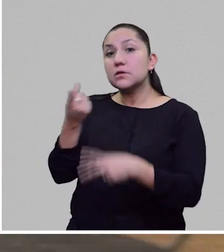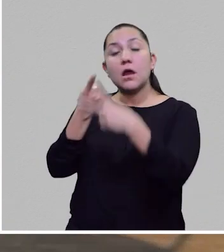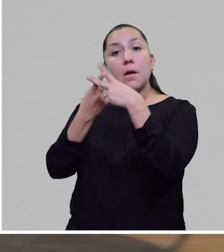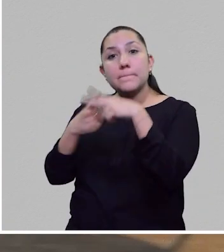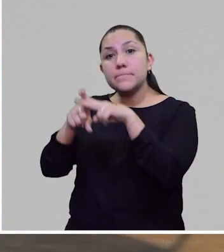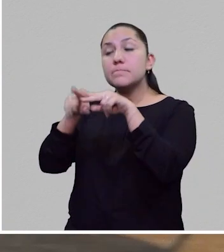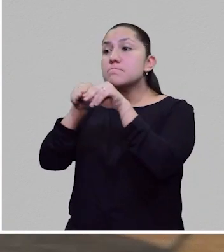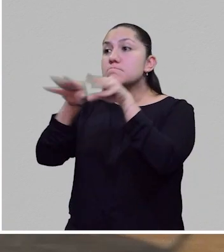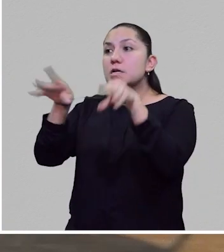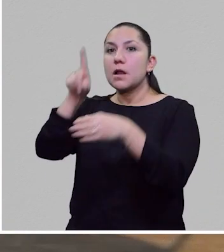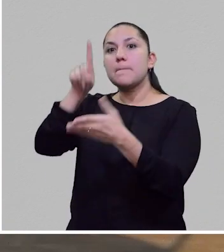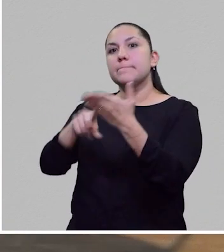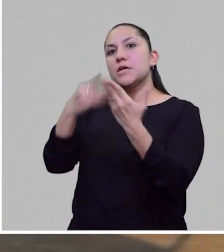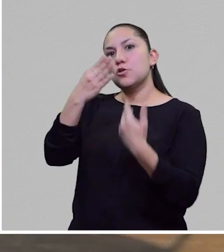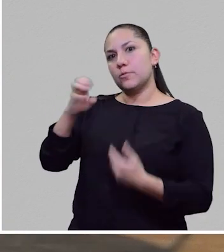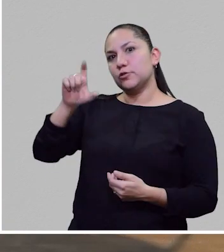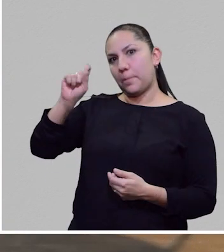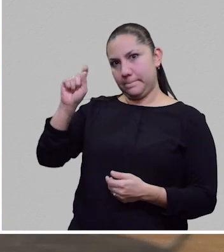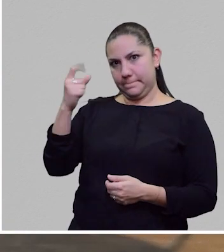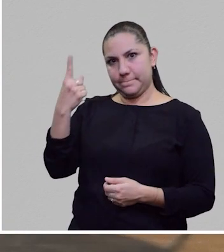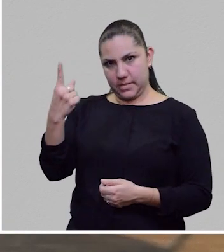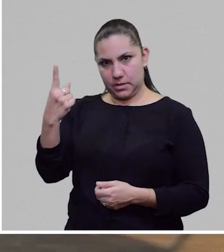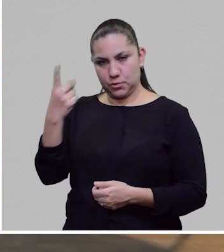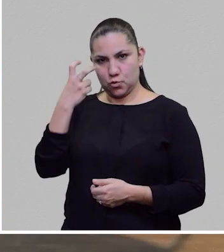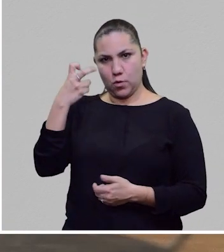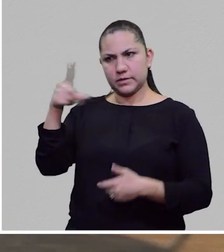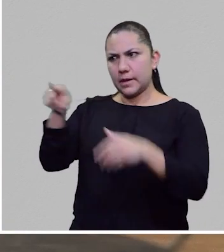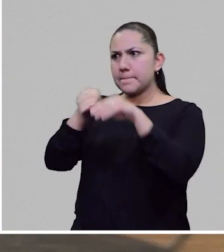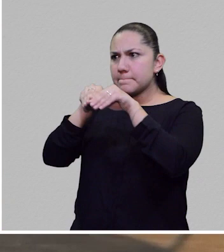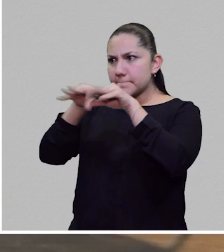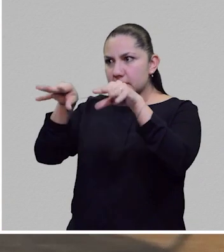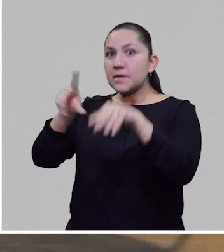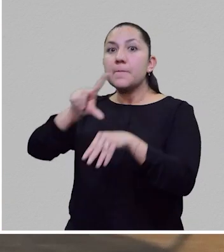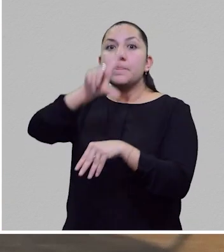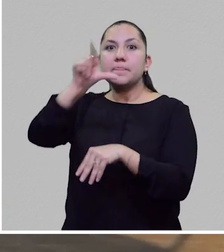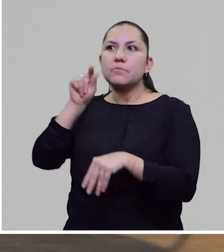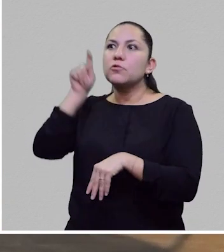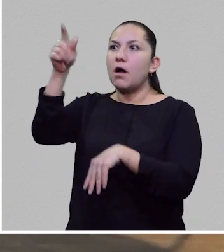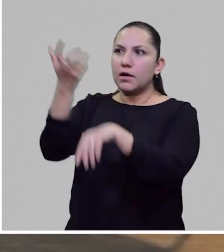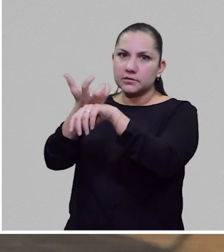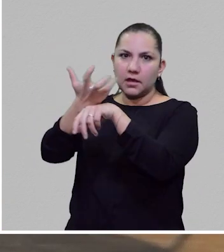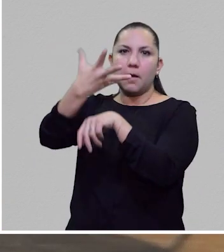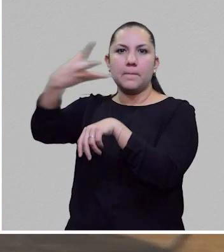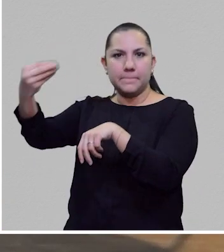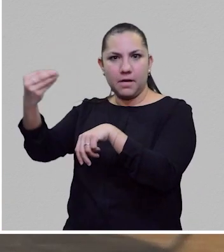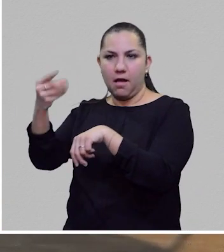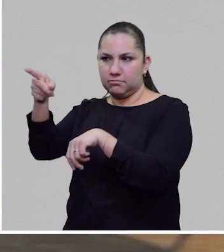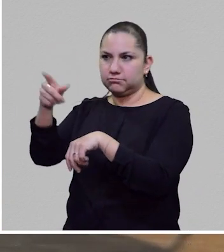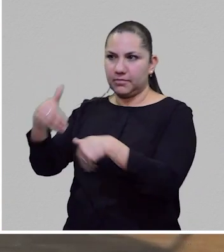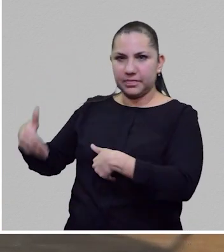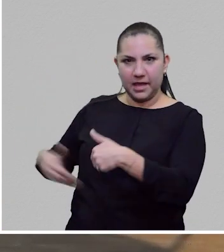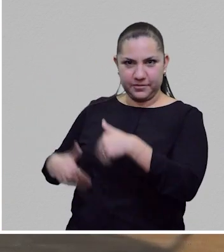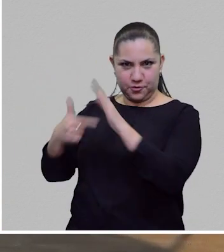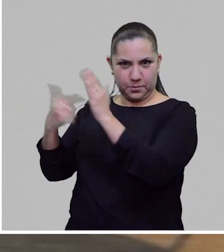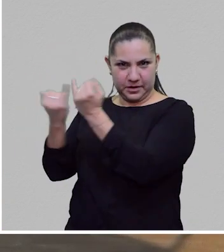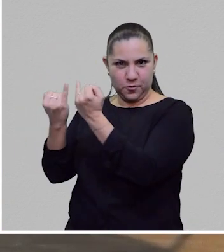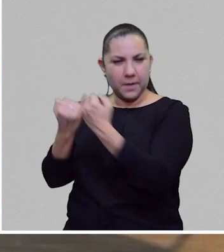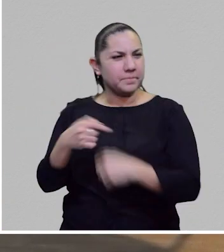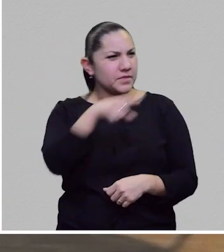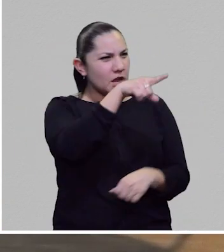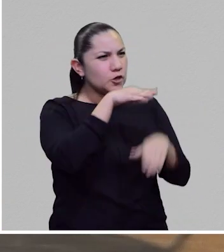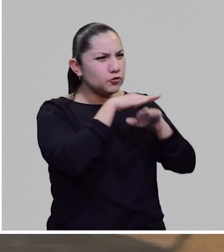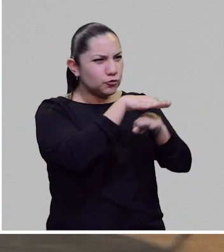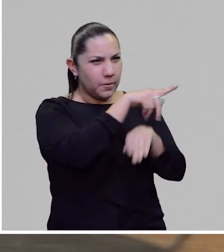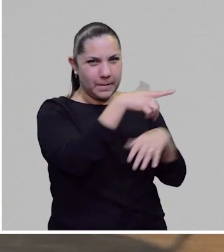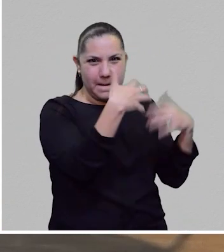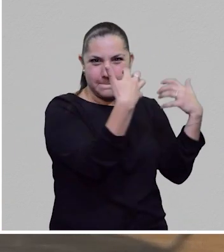1921 con gran éxito y luego se hace una versión en los Estados Que son estos robots, que son estas máquinas que